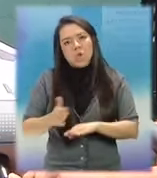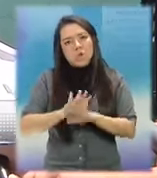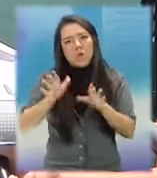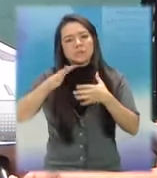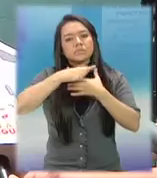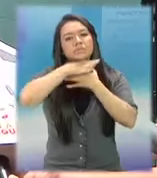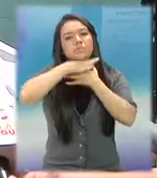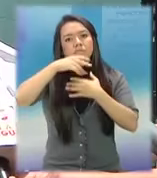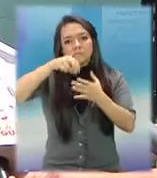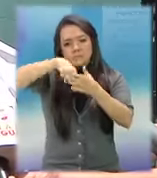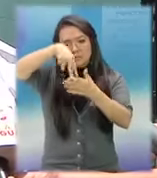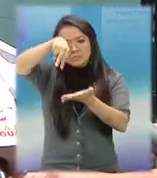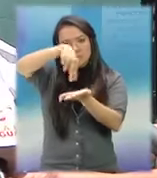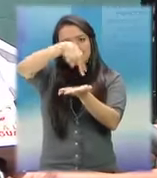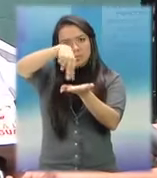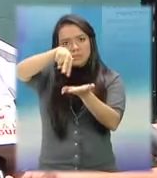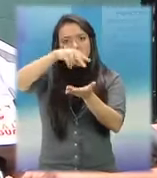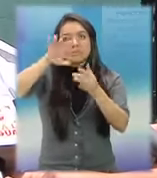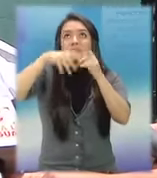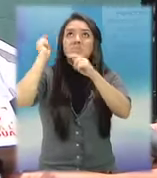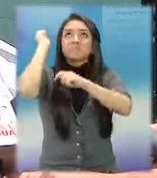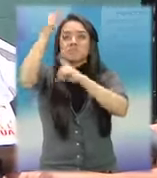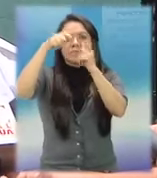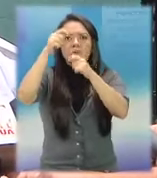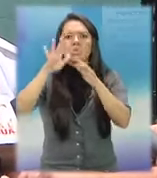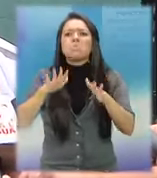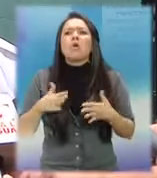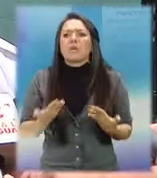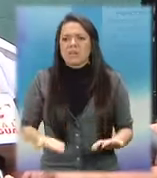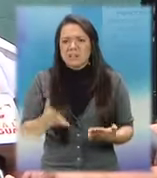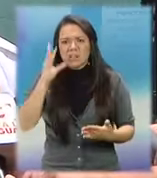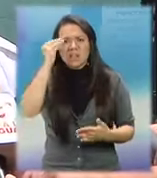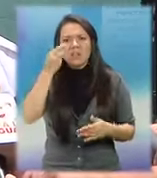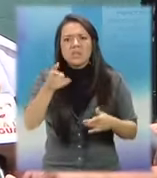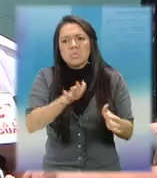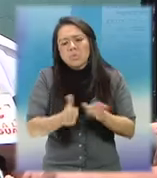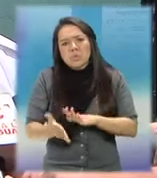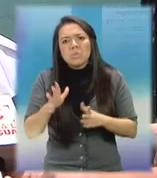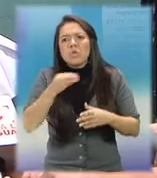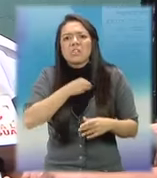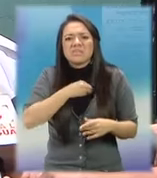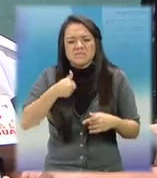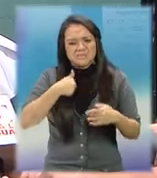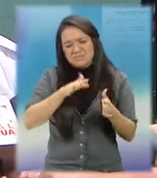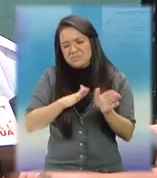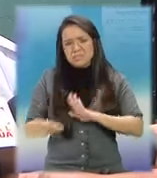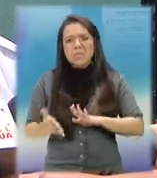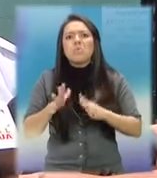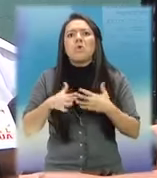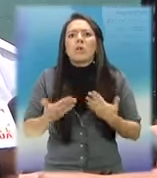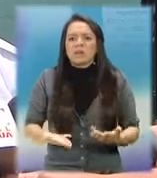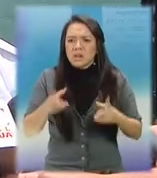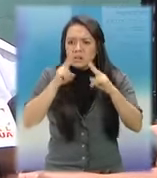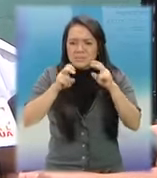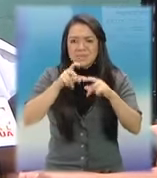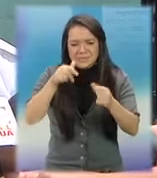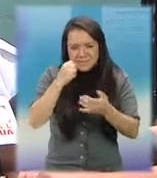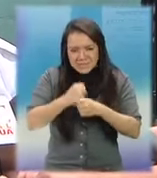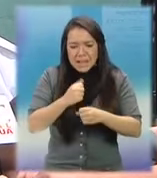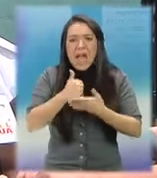suspendido de una viga con una soga atada al cuello, motivo por el cual se intentó reanimarle los signos vitales, pero